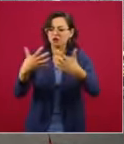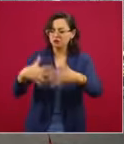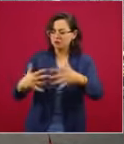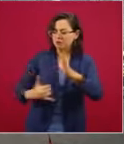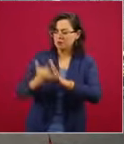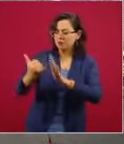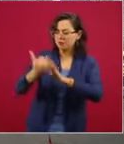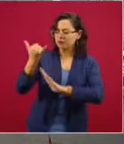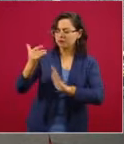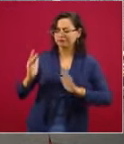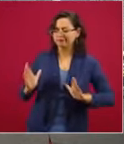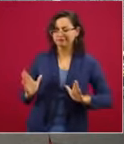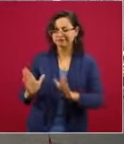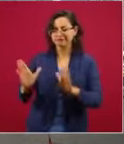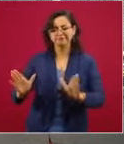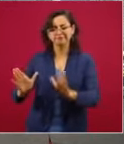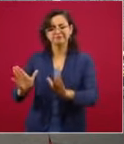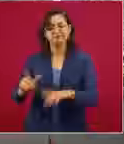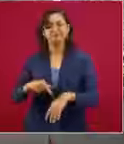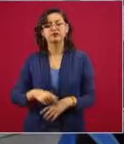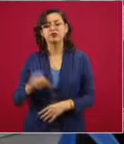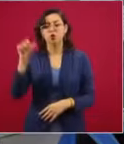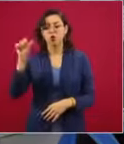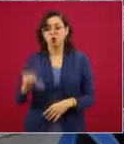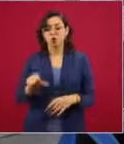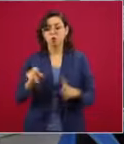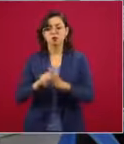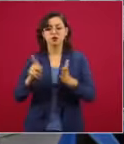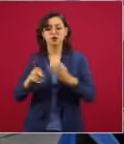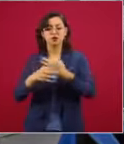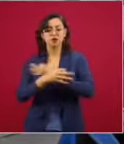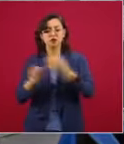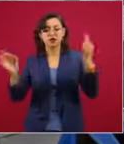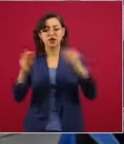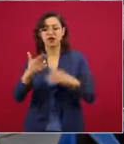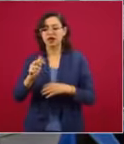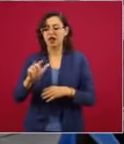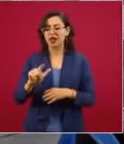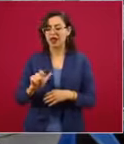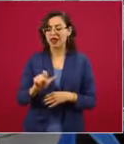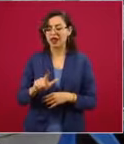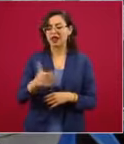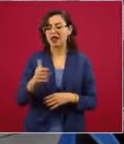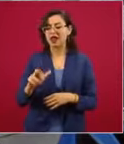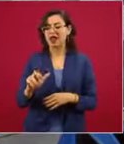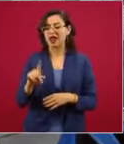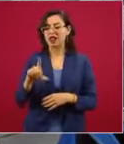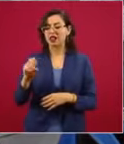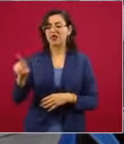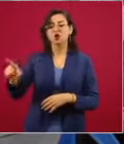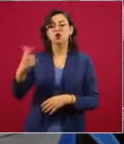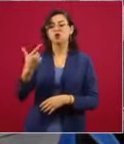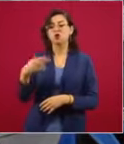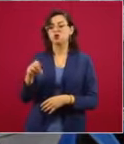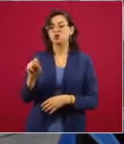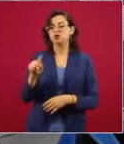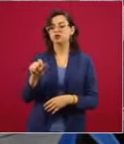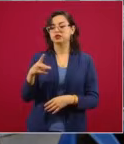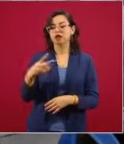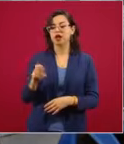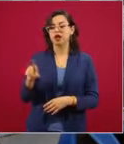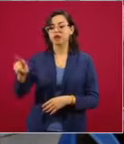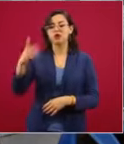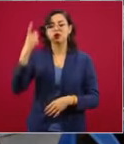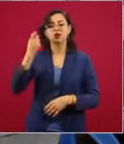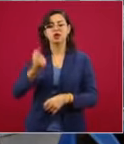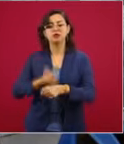construcción. Precisamente hoy en el Heraldo tenemos una entrevista con Gustavo Arballo, que es el secretario general de la Federación